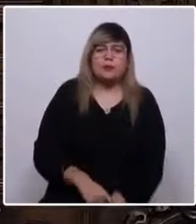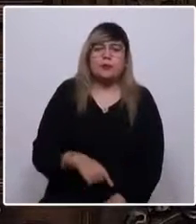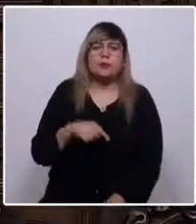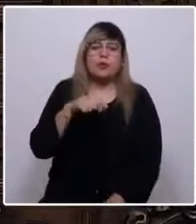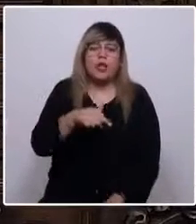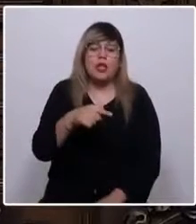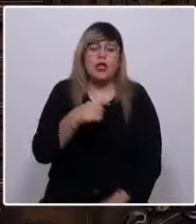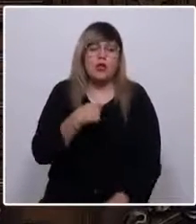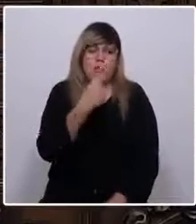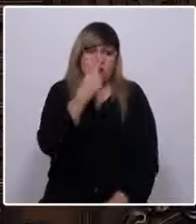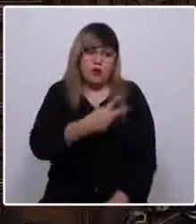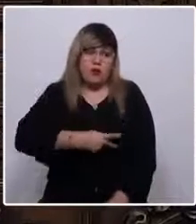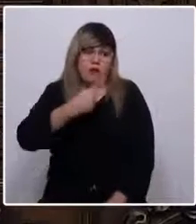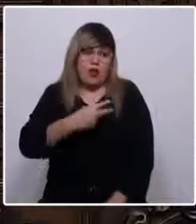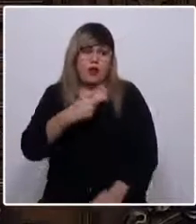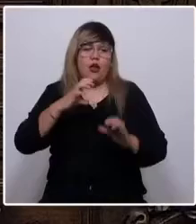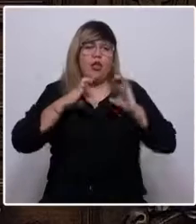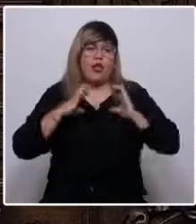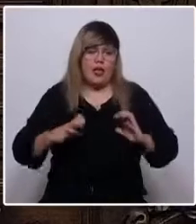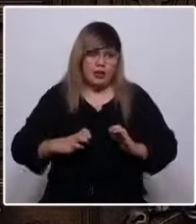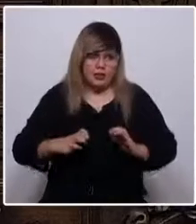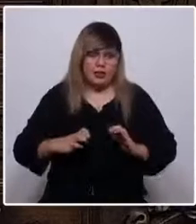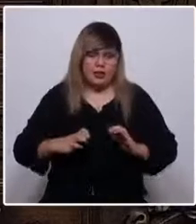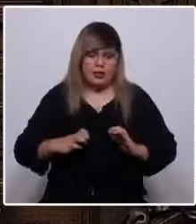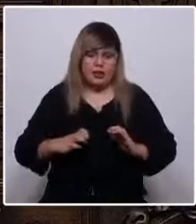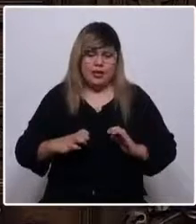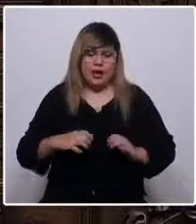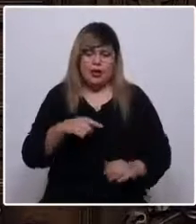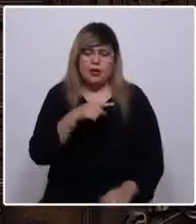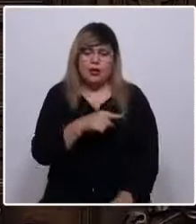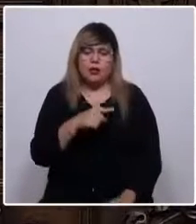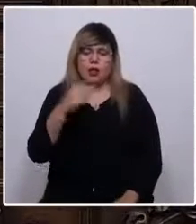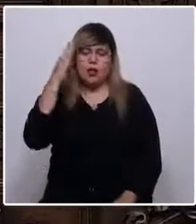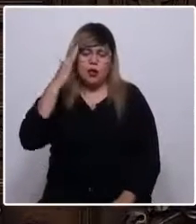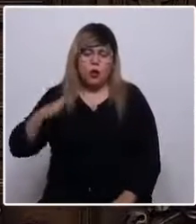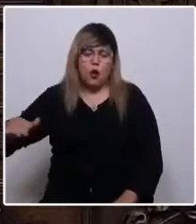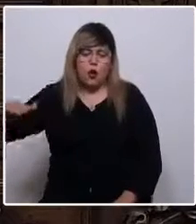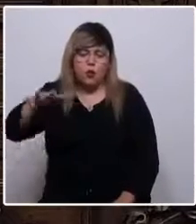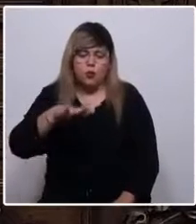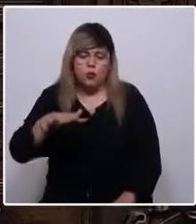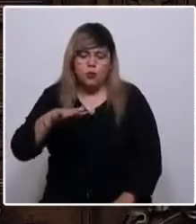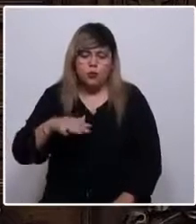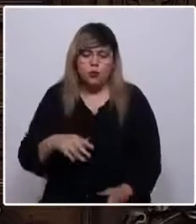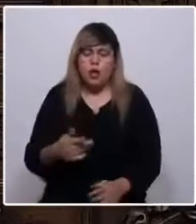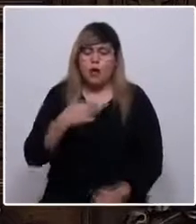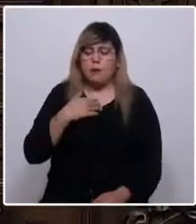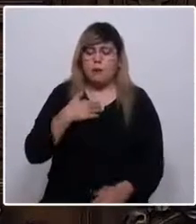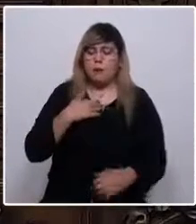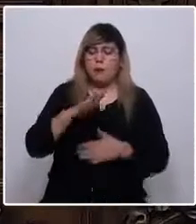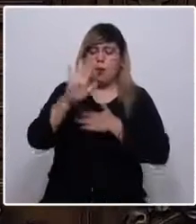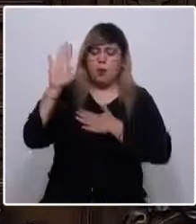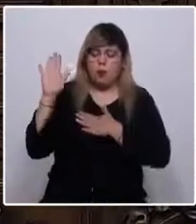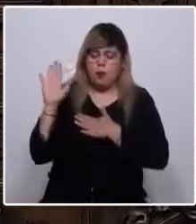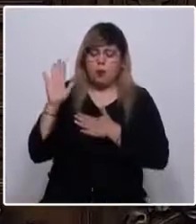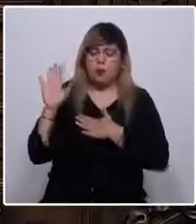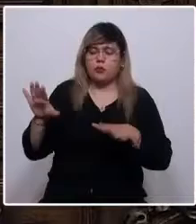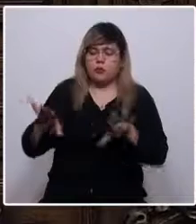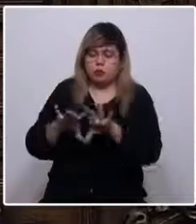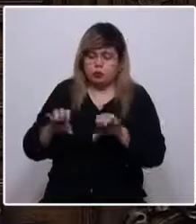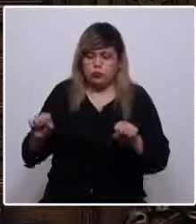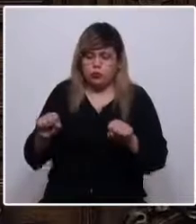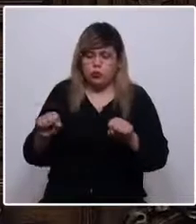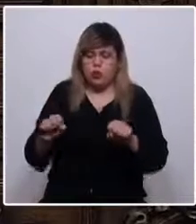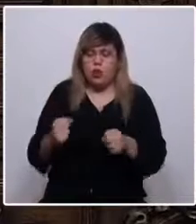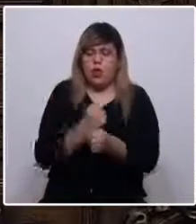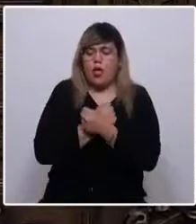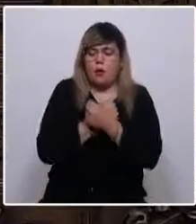comunidades éticas, fundadas en la fraternidad y el bien común. Me han enseñado a tejer mi compromiso, desde los vínculos de confianza y amor,